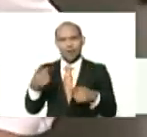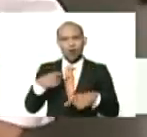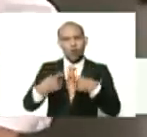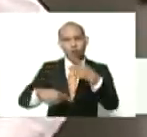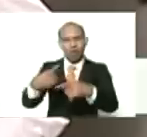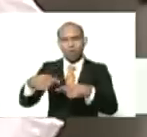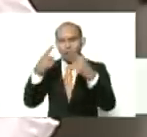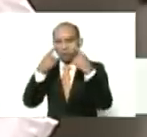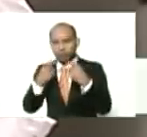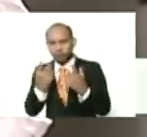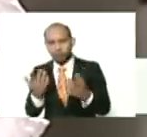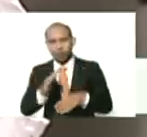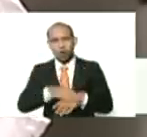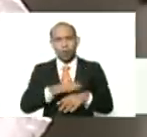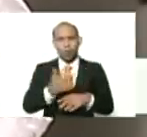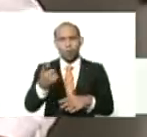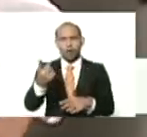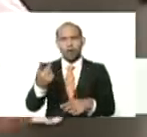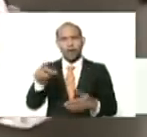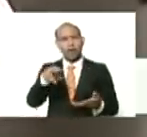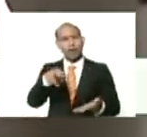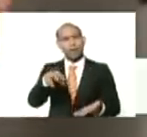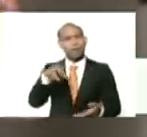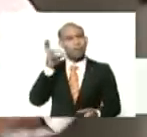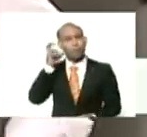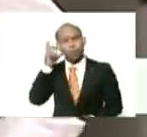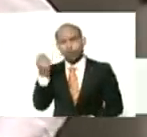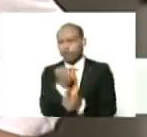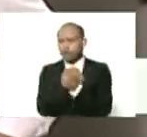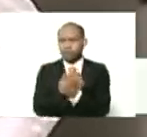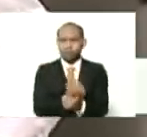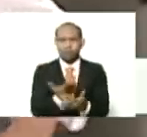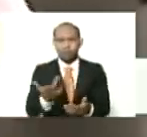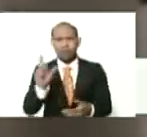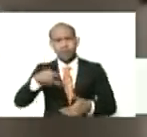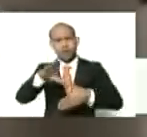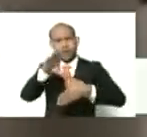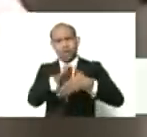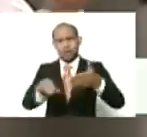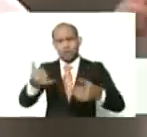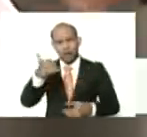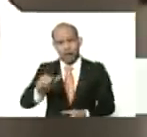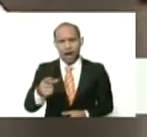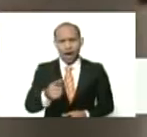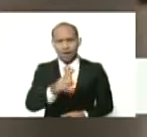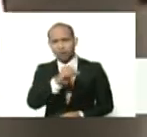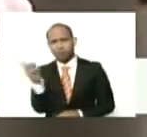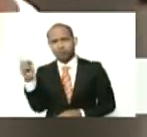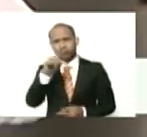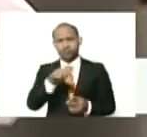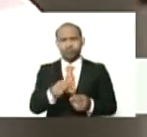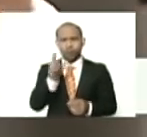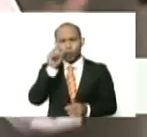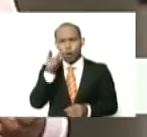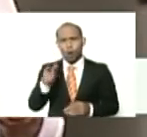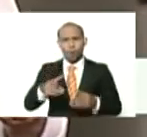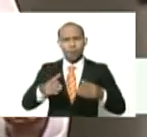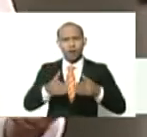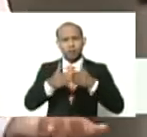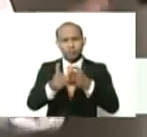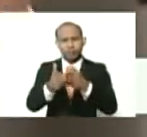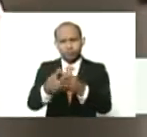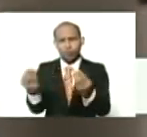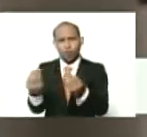lágrimas, porque es una música de pasión, y tanto tiene que ver, Latinoamérica, con esos viajes, que hacían los marineros, y, venían con el